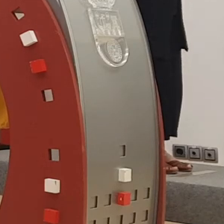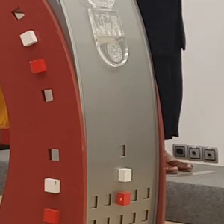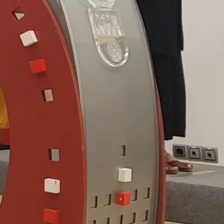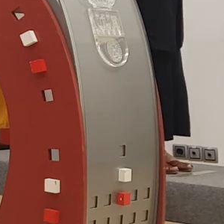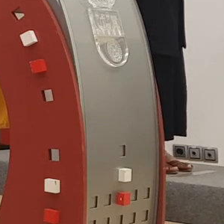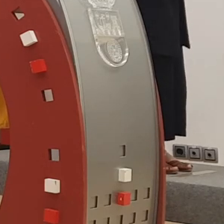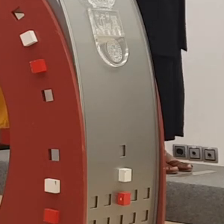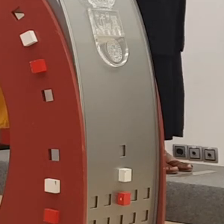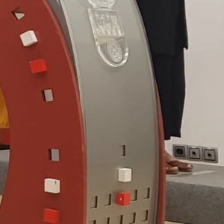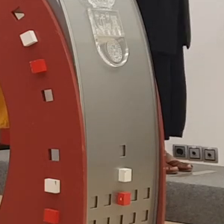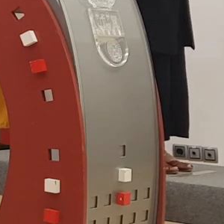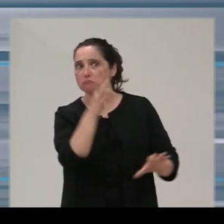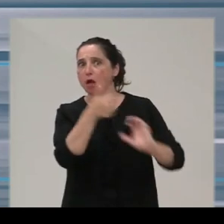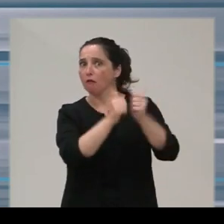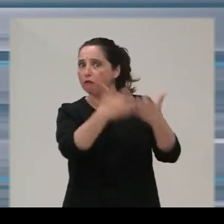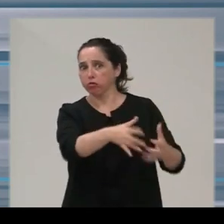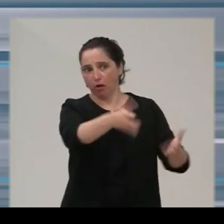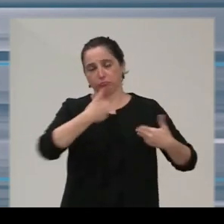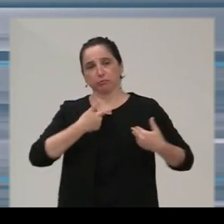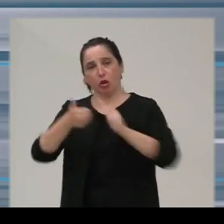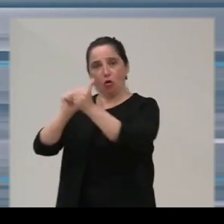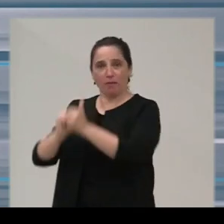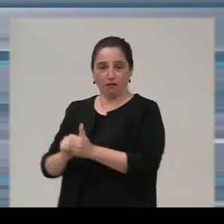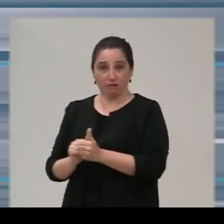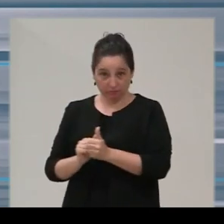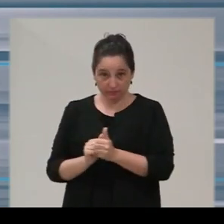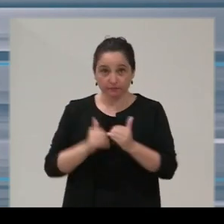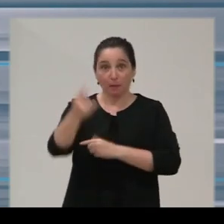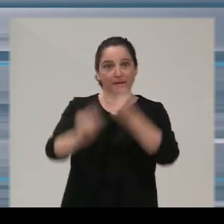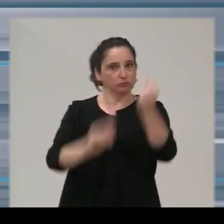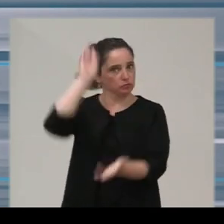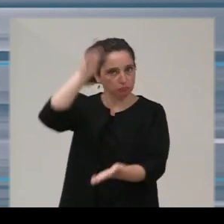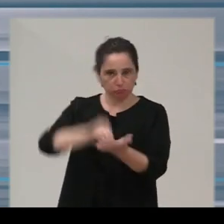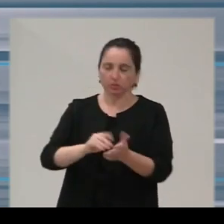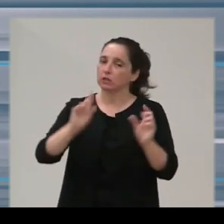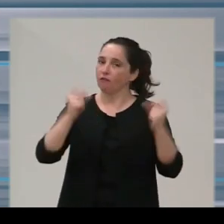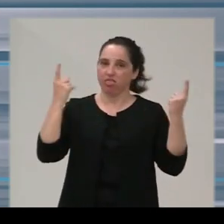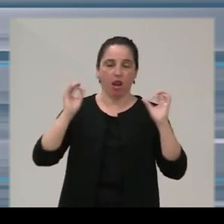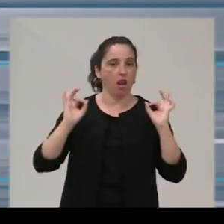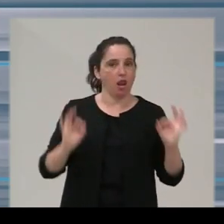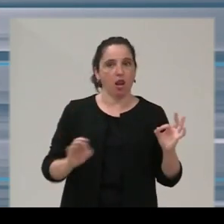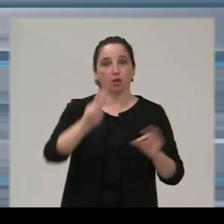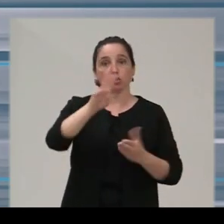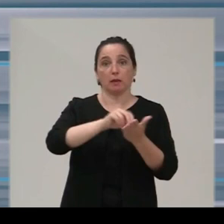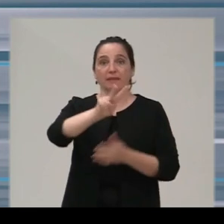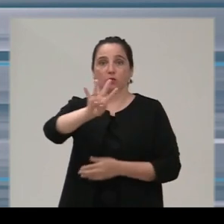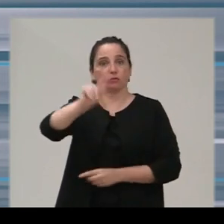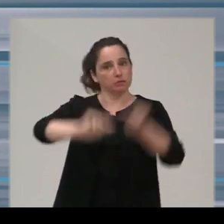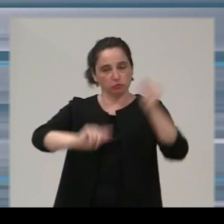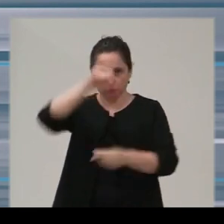mucho. Lo haremos con carácter inmediato en el próximo presupuesto, en el próximo presupuesto de 2024.